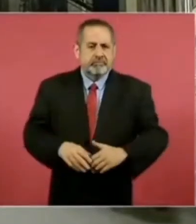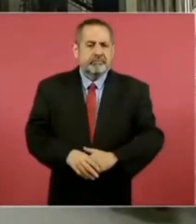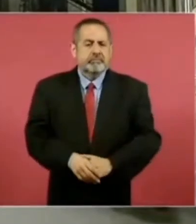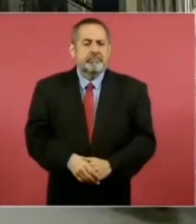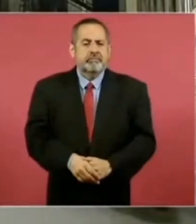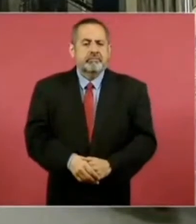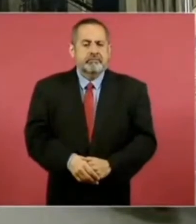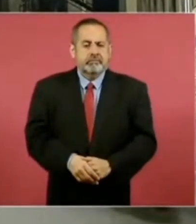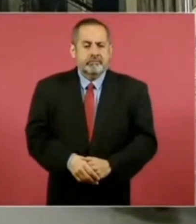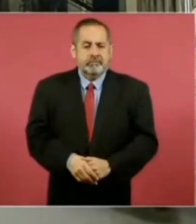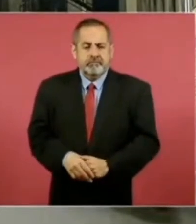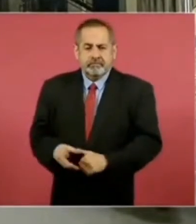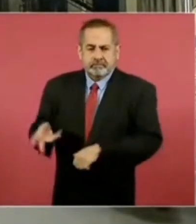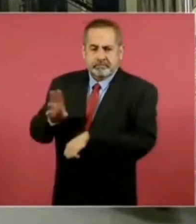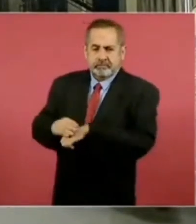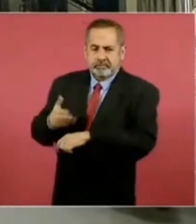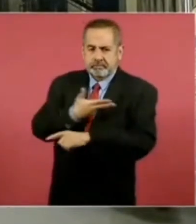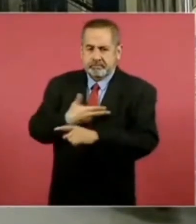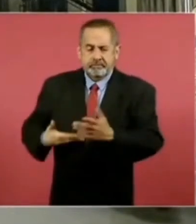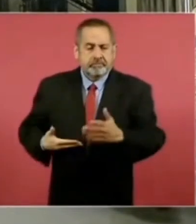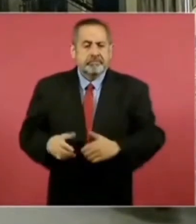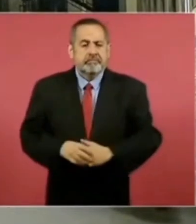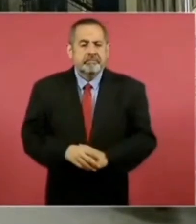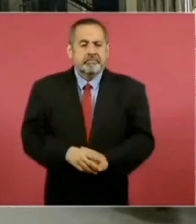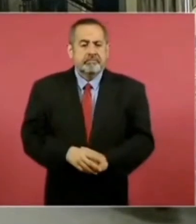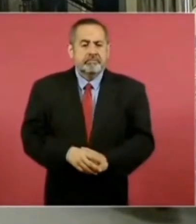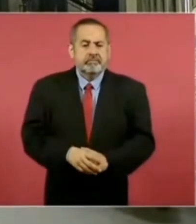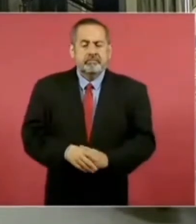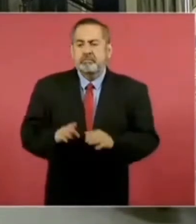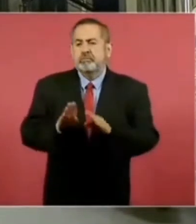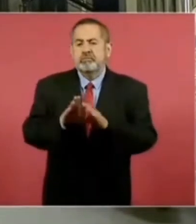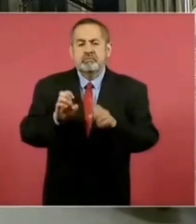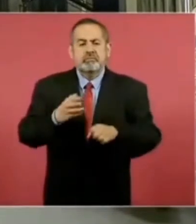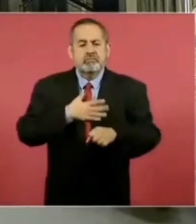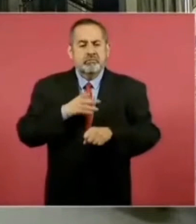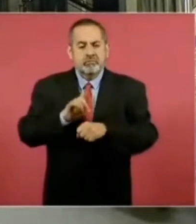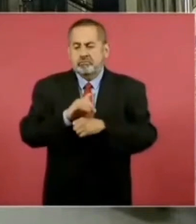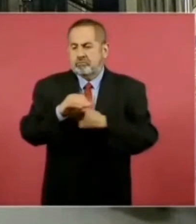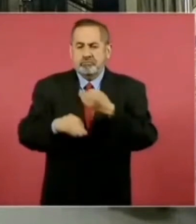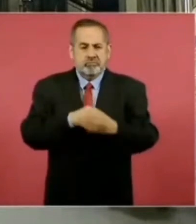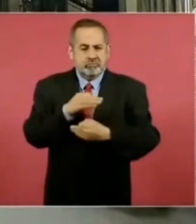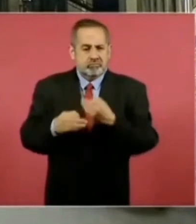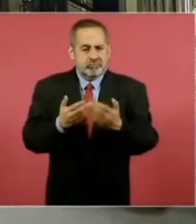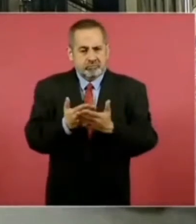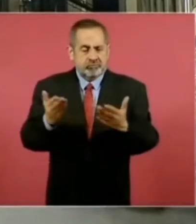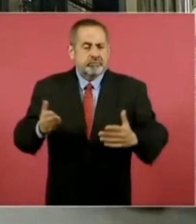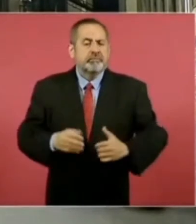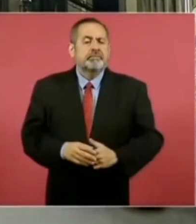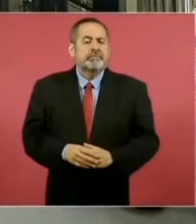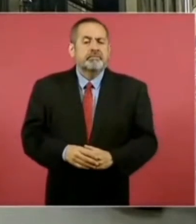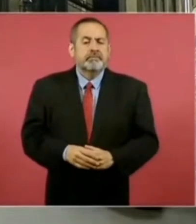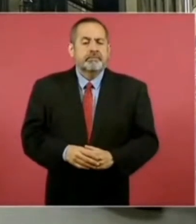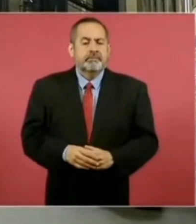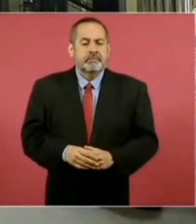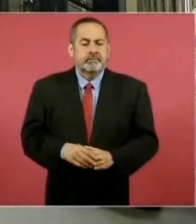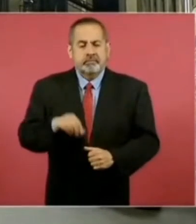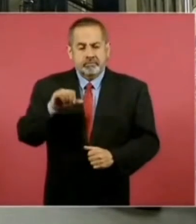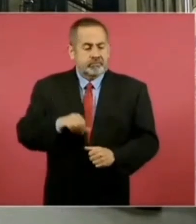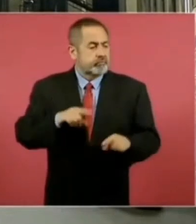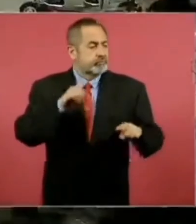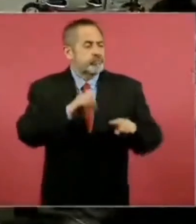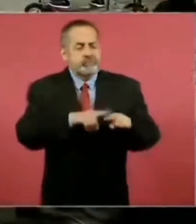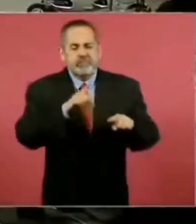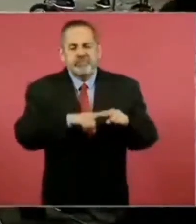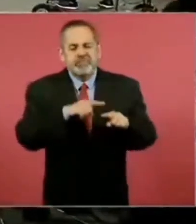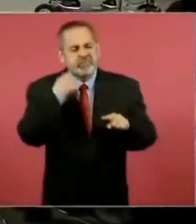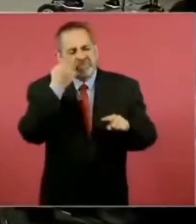Con su permiso, señor presidente. ¿Cómo están? Buenos días a todas, a todos. Esta es la sección Quienes Quieren las